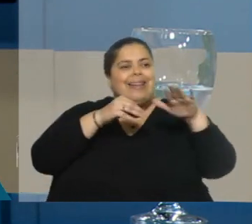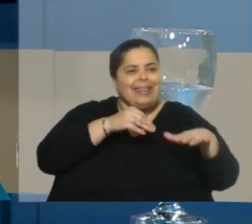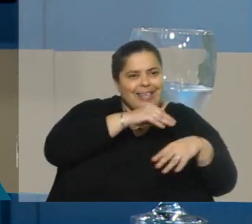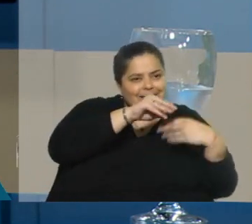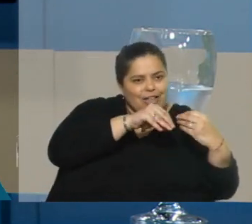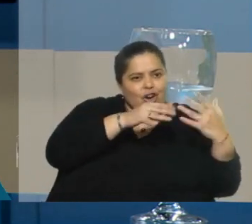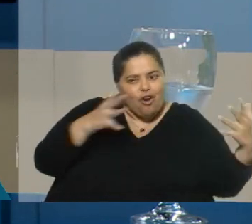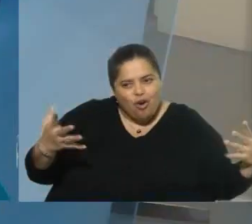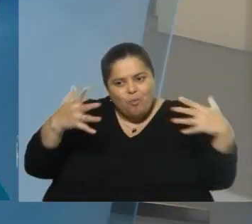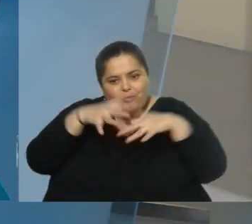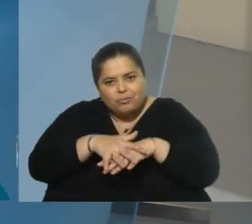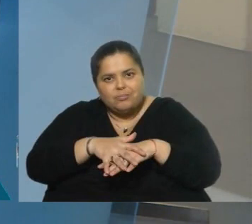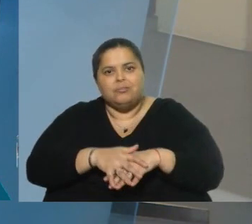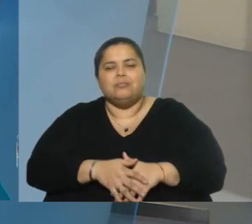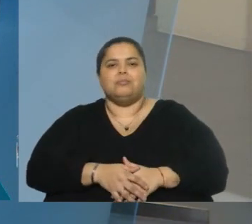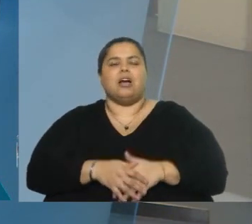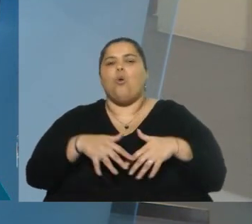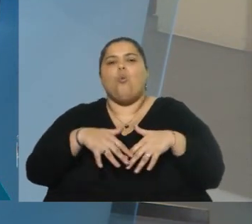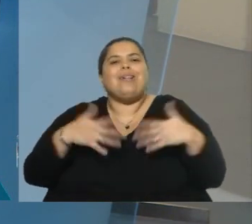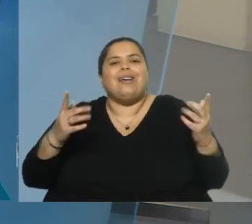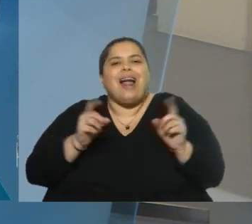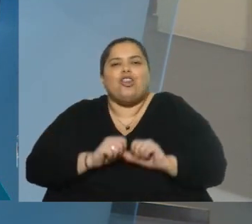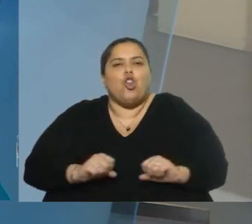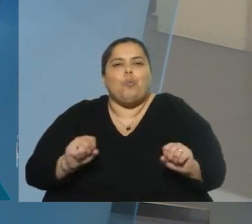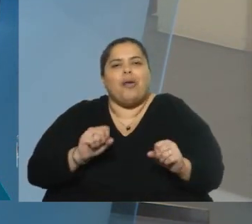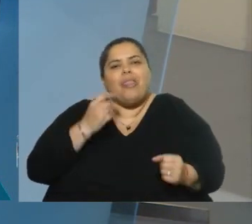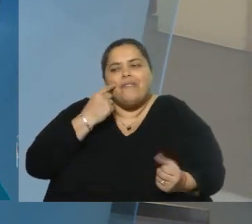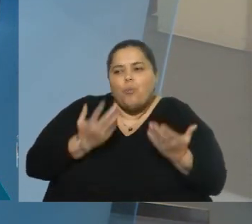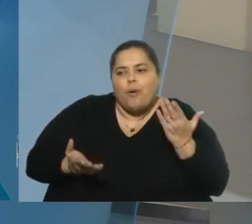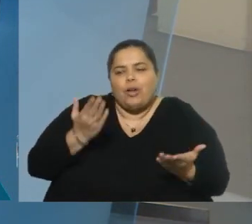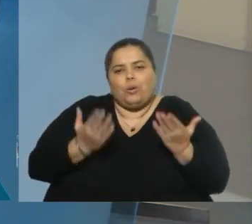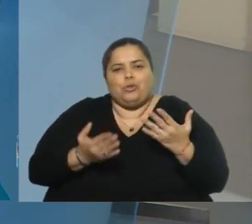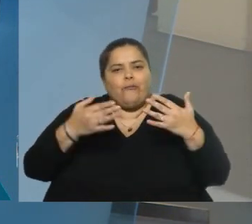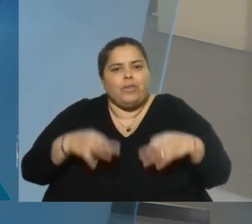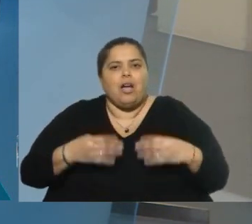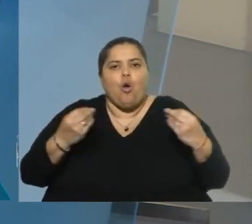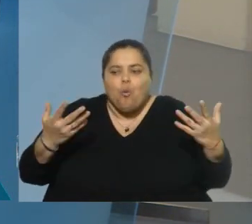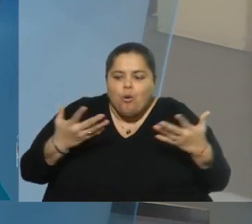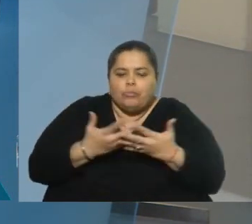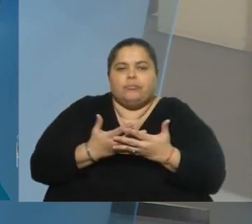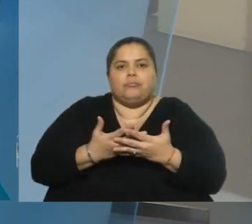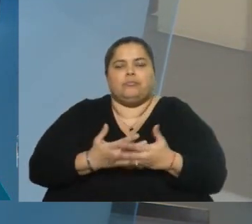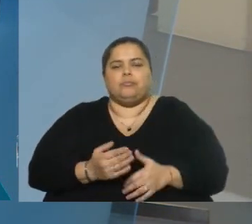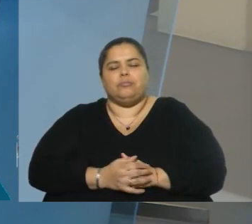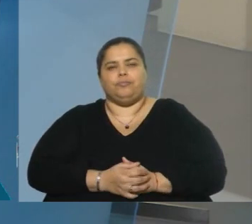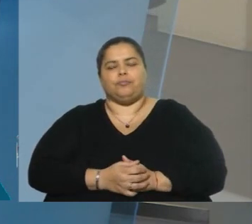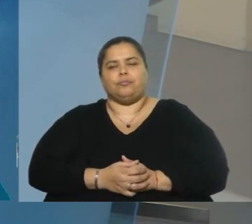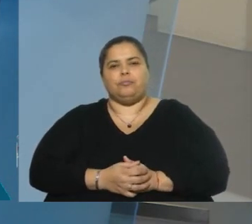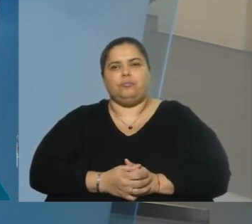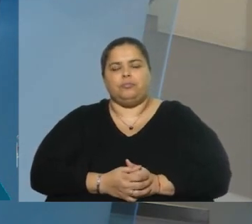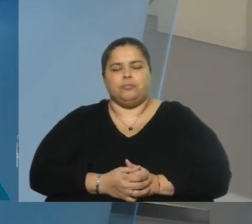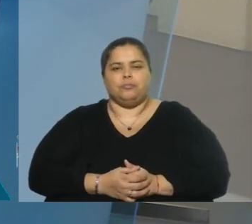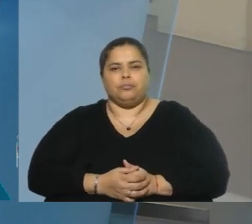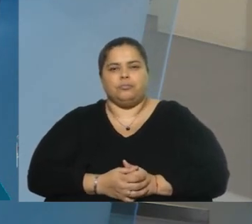merece ser adoptado, que es el que tiene el interés y el derecho por encima de cualquier otro derecho a vivir en familia y por lo tanto el derecho a la adopción.